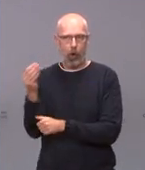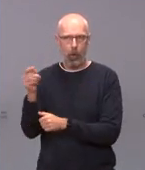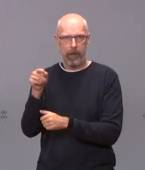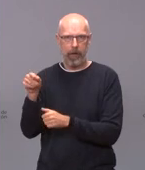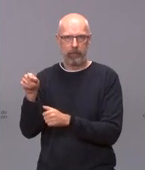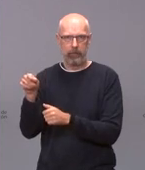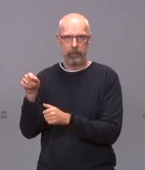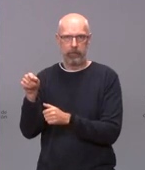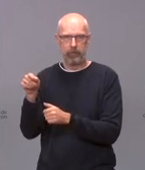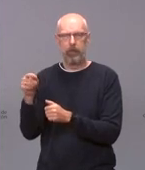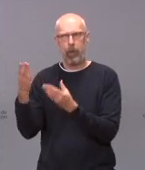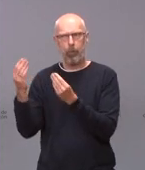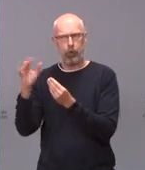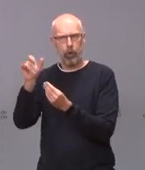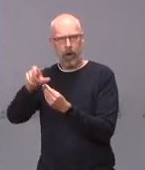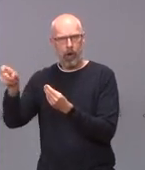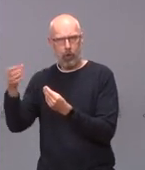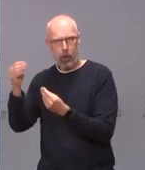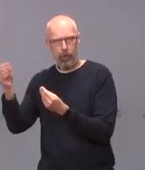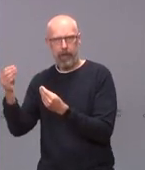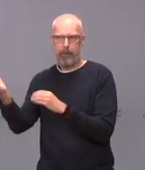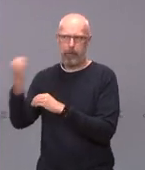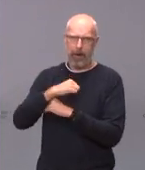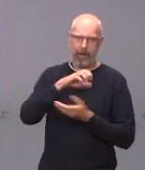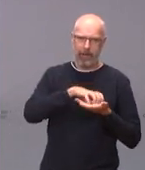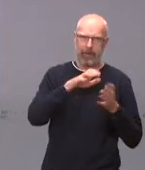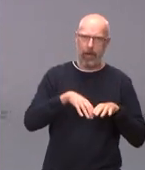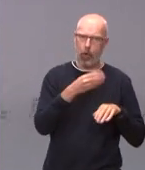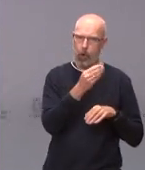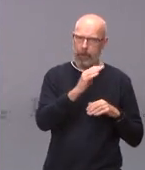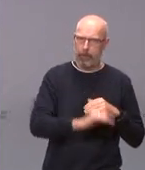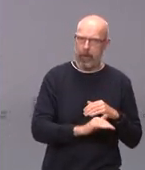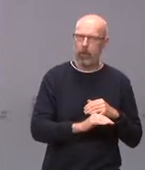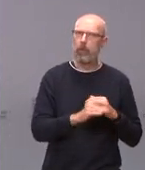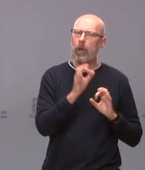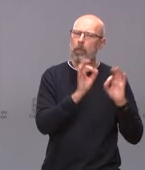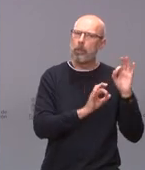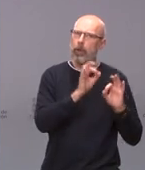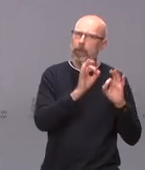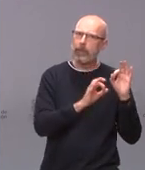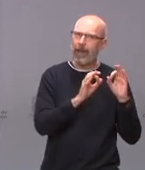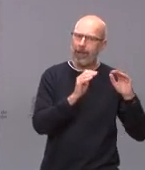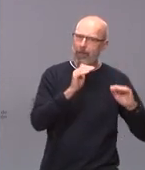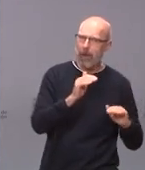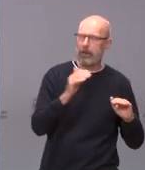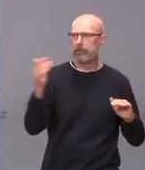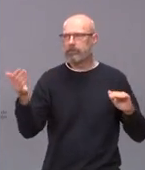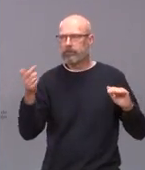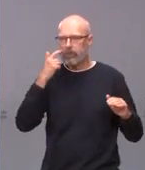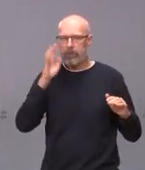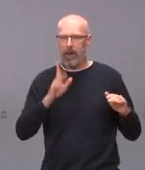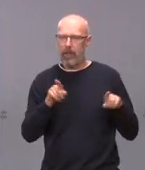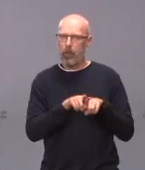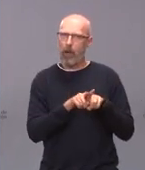abundante que la que tiene Castilla y León si ese porcentaje que se irá viendo contra entera de juicio o cuestionará